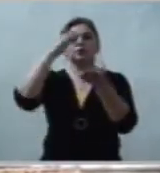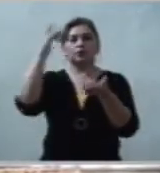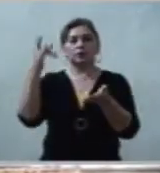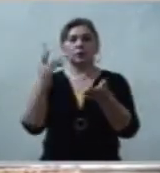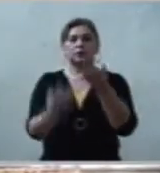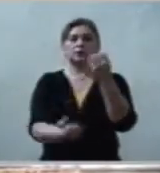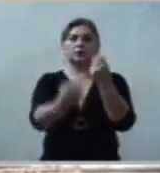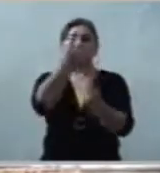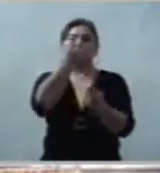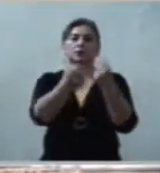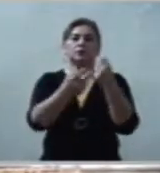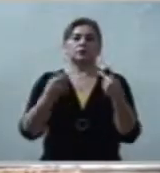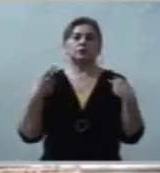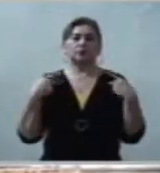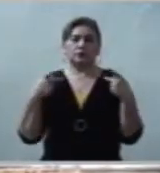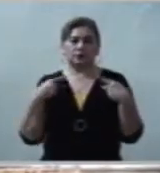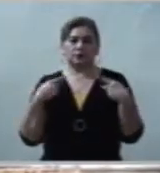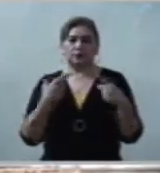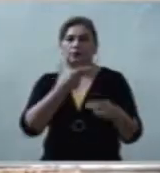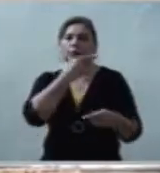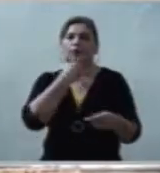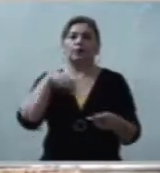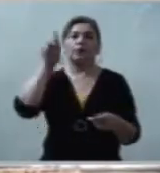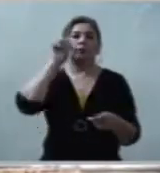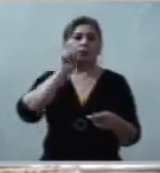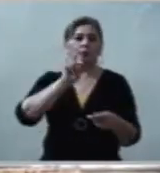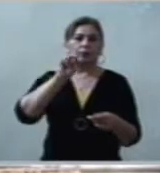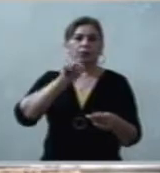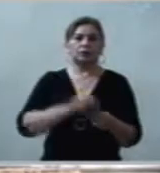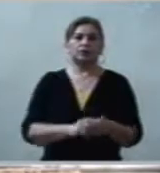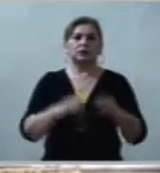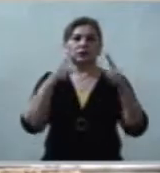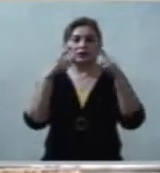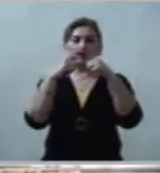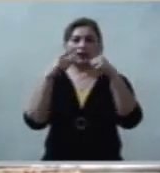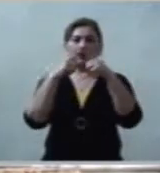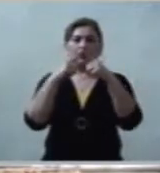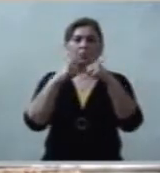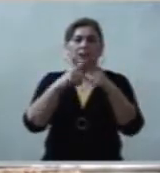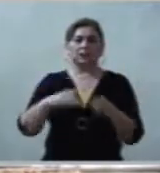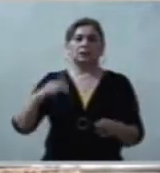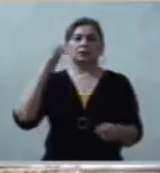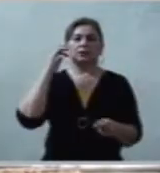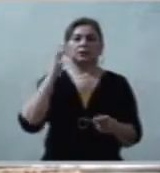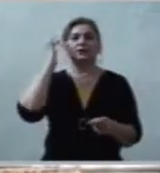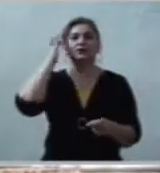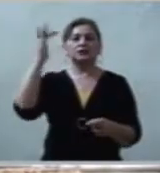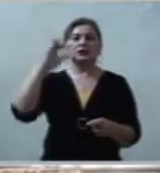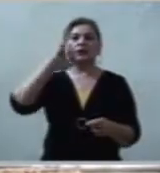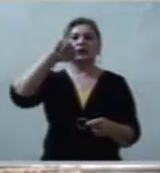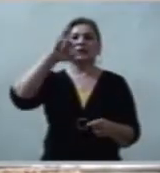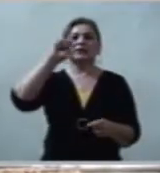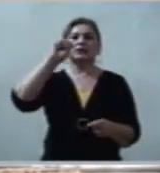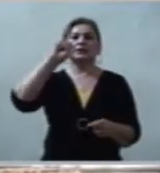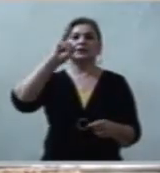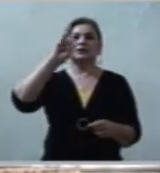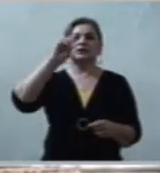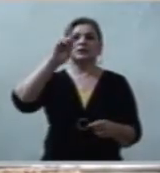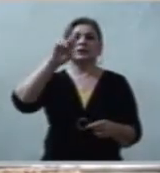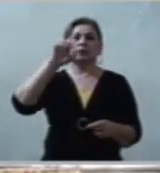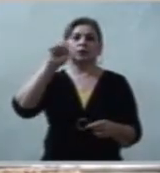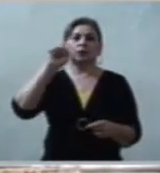algunos hermanos, hermanas, de la Parroquia de San Isidro Labrador, aquí en Monterrey,